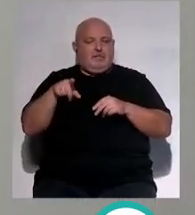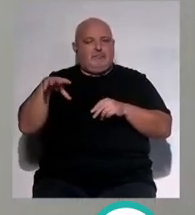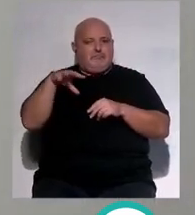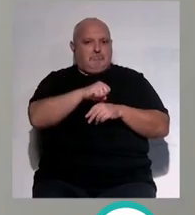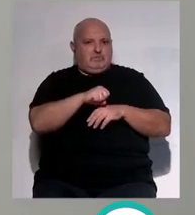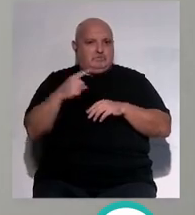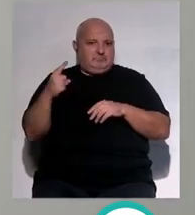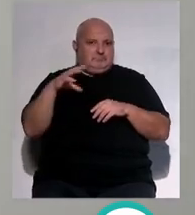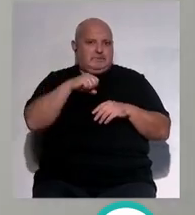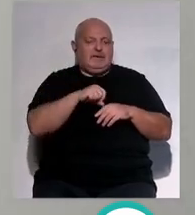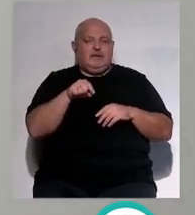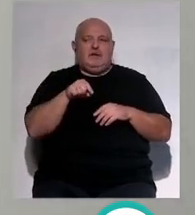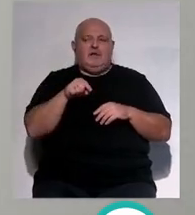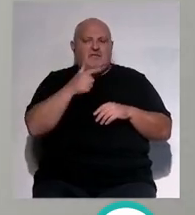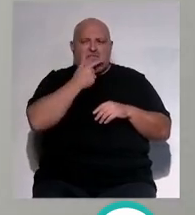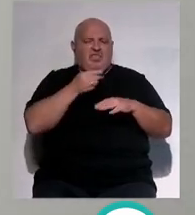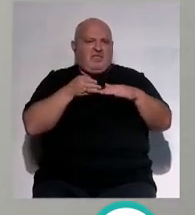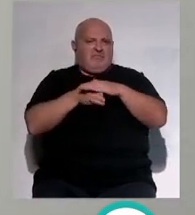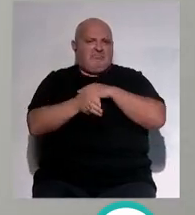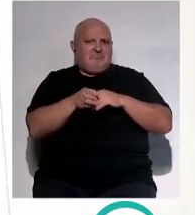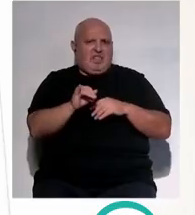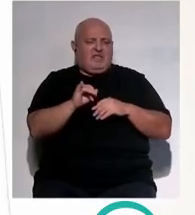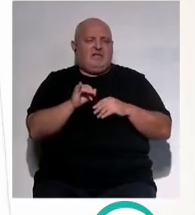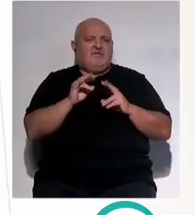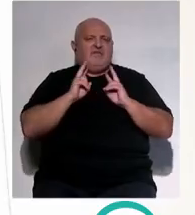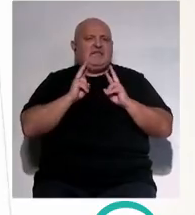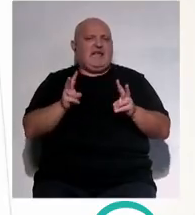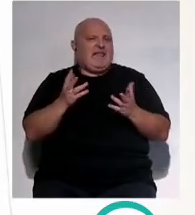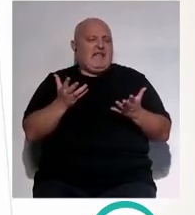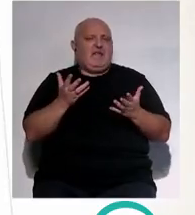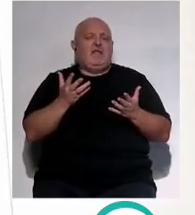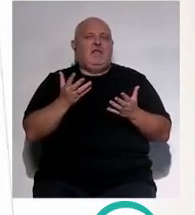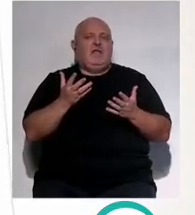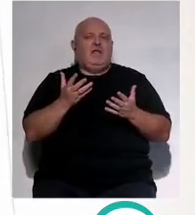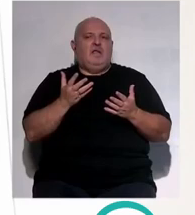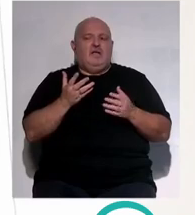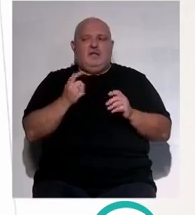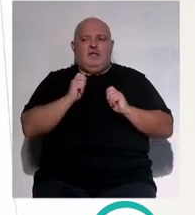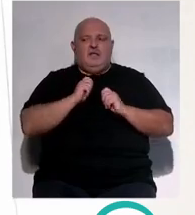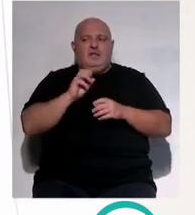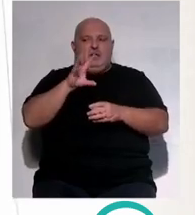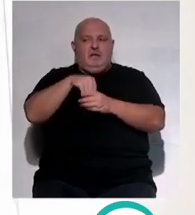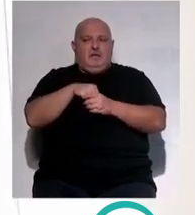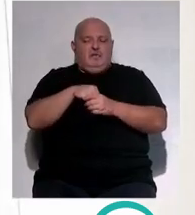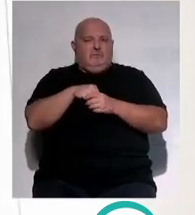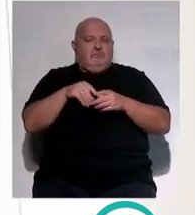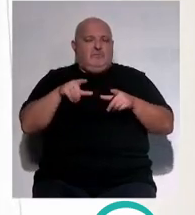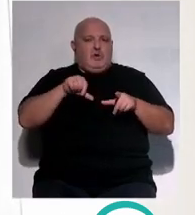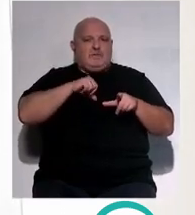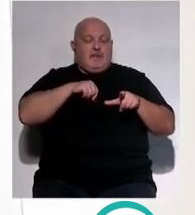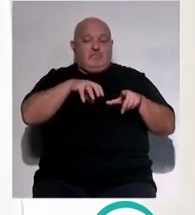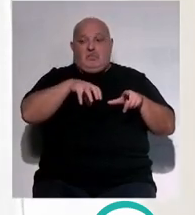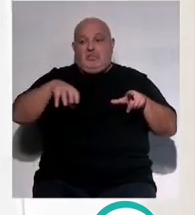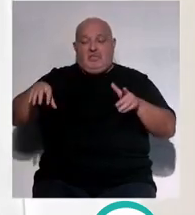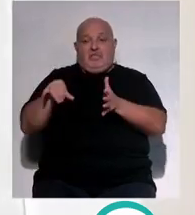y tiene muy fácil acceso además tiene la ventaja de que para nosotros forma parte del mismo complejo hospitalario